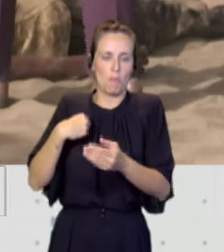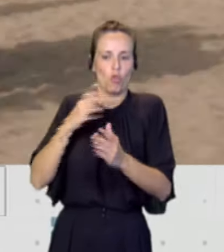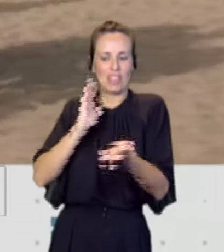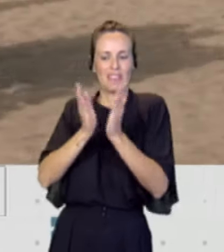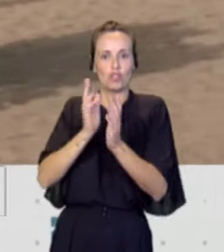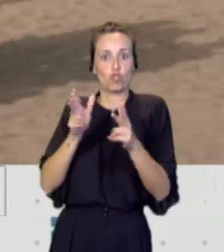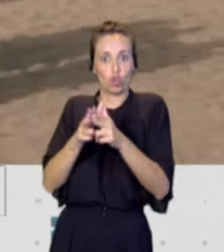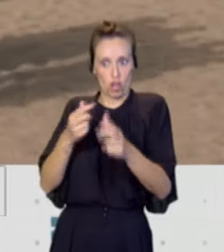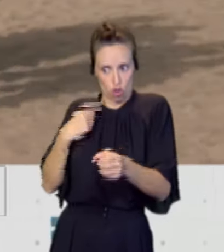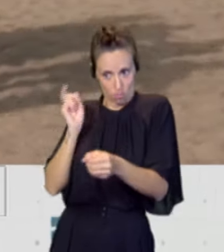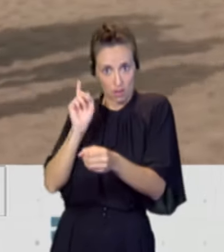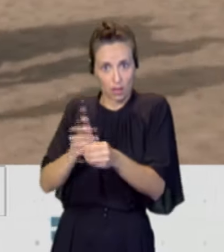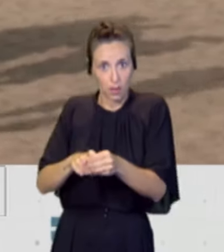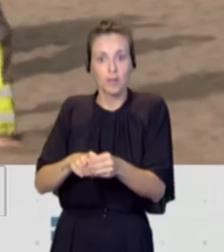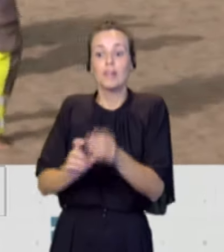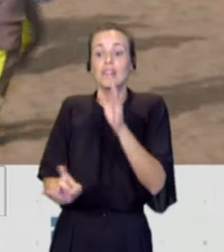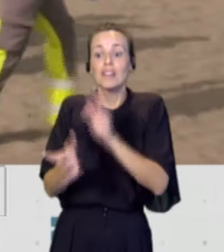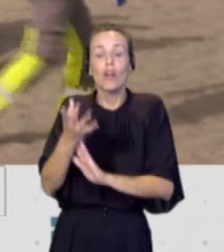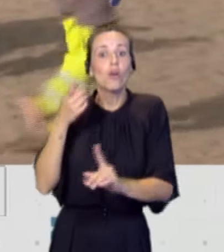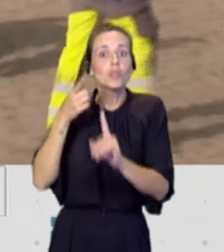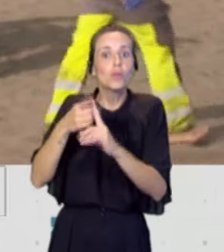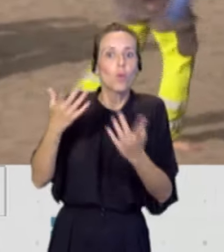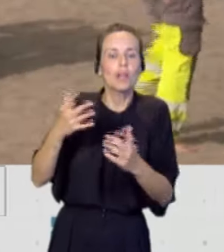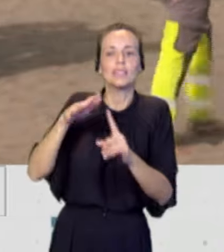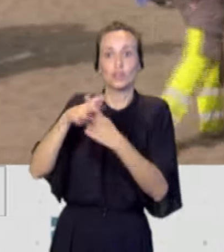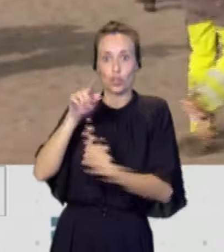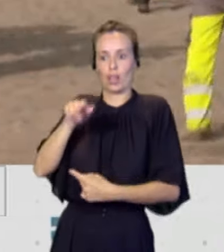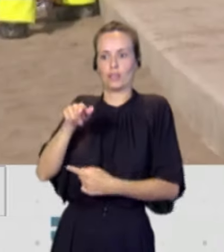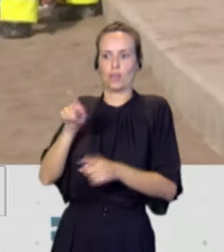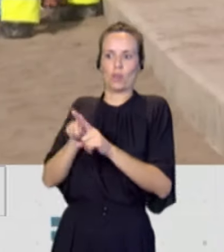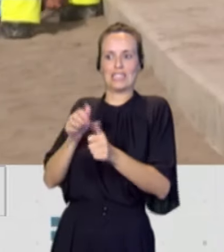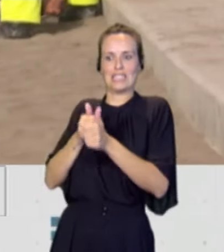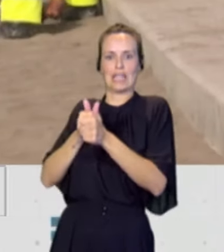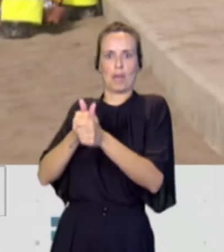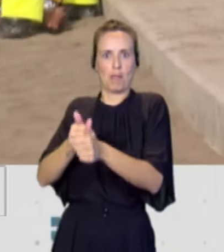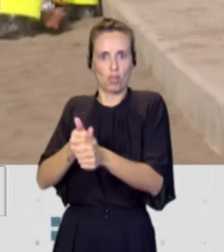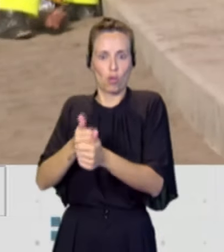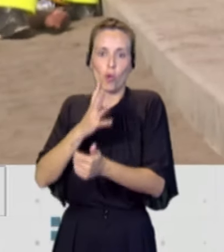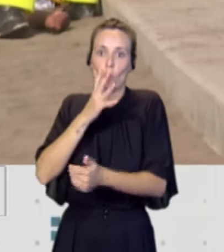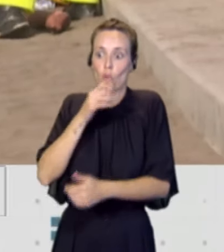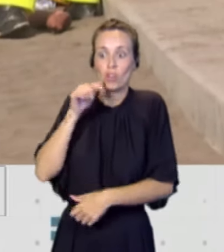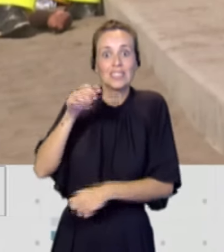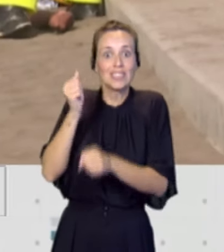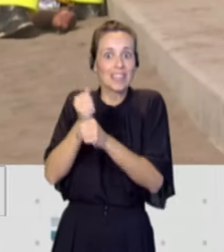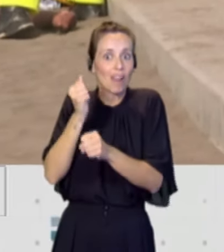hacer un seguimiento de todo este tipo de situaciones, porque estamos hablando de un nicho de empleo creciente,